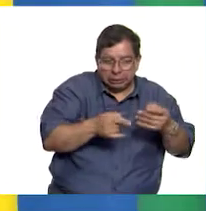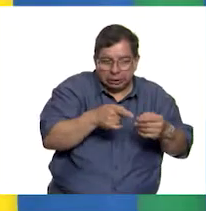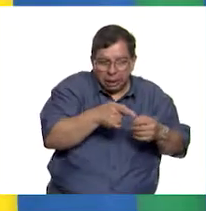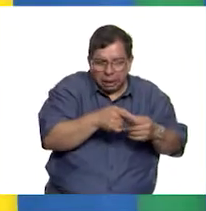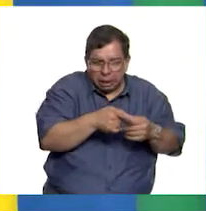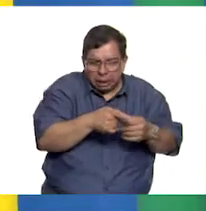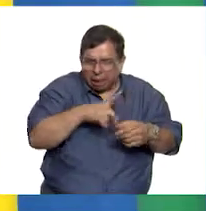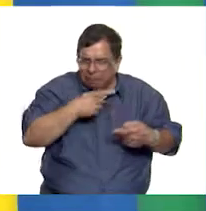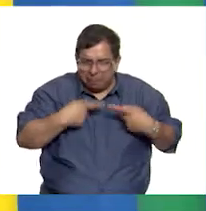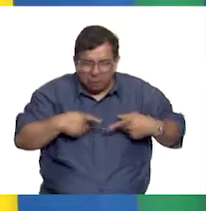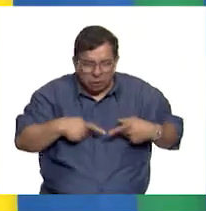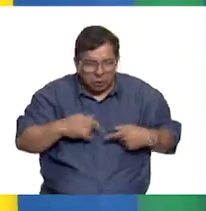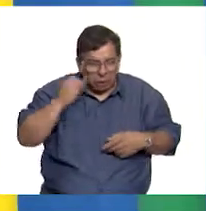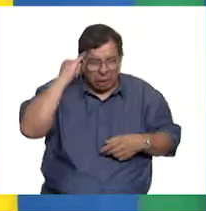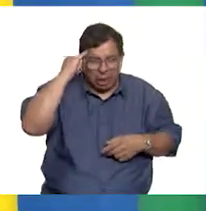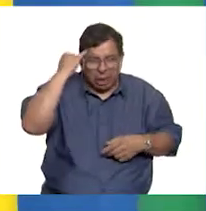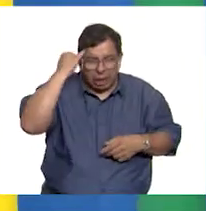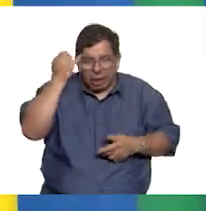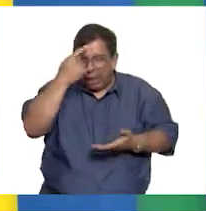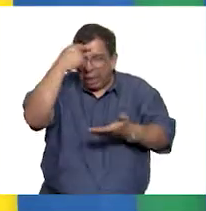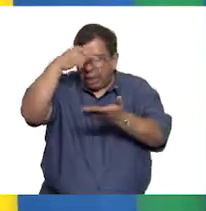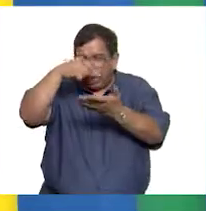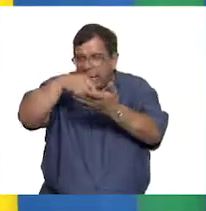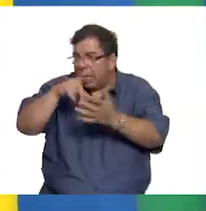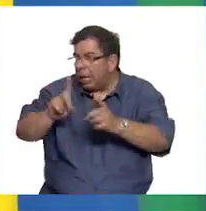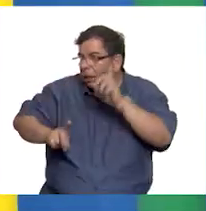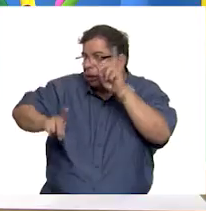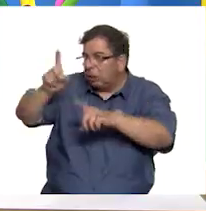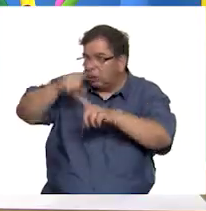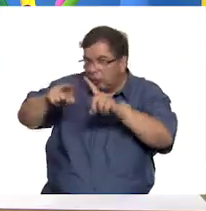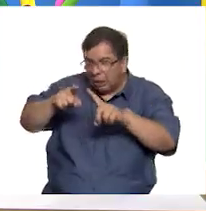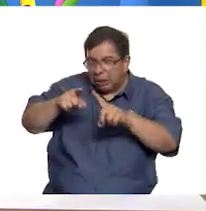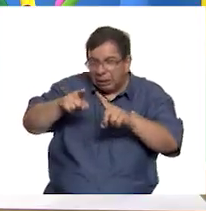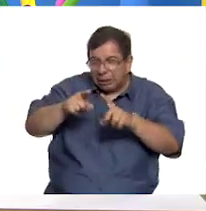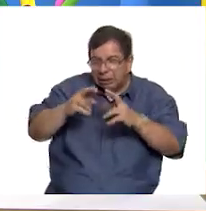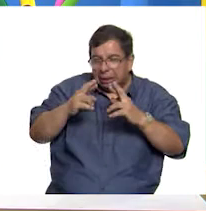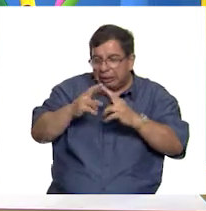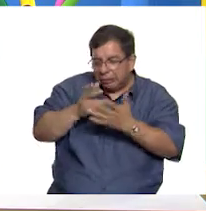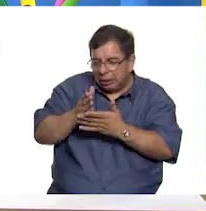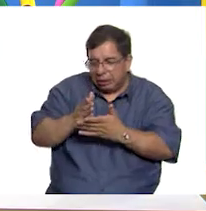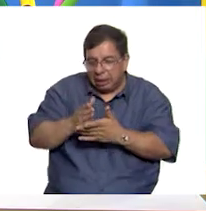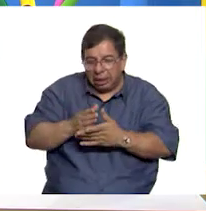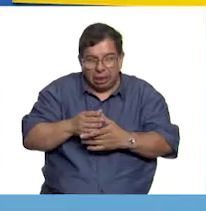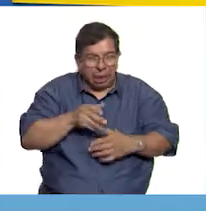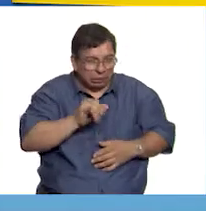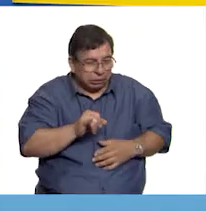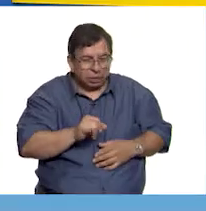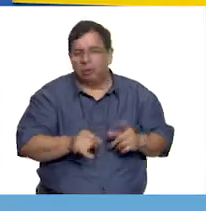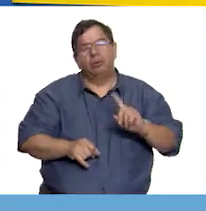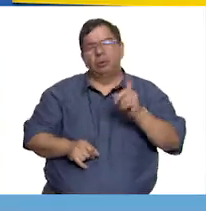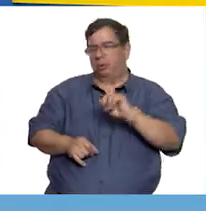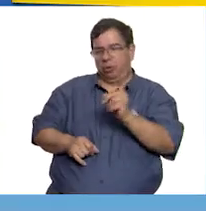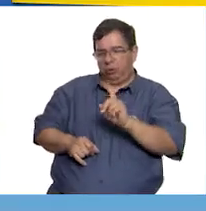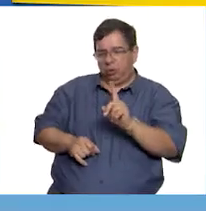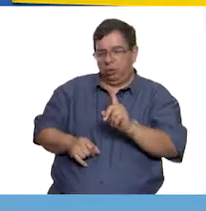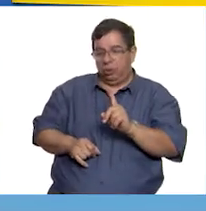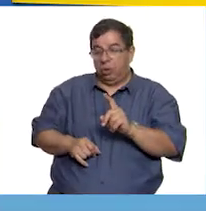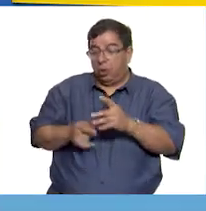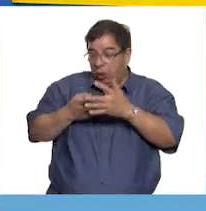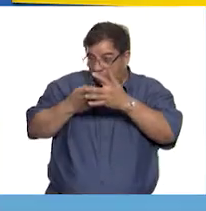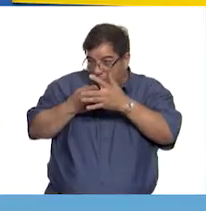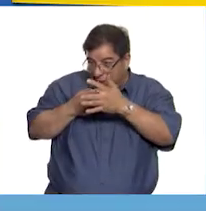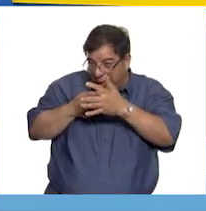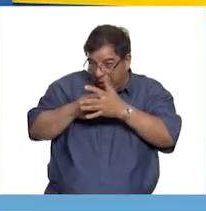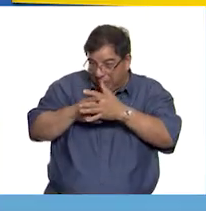perseguir a todos los indígenas que siguieron creyendo en sus dioses? En realidad no. Desde su fundación, las